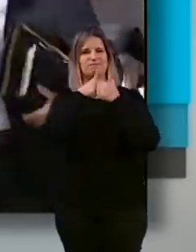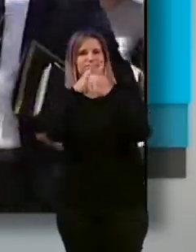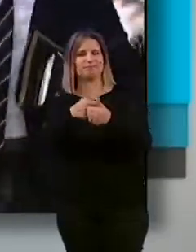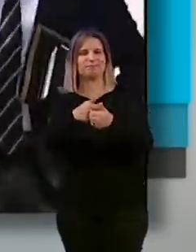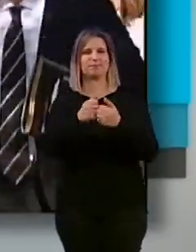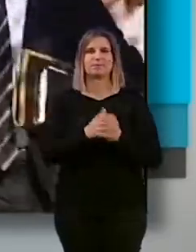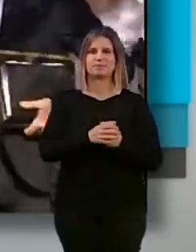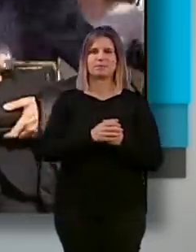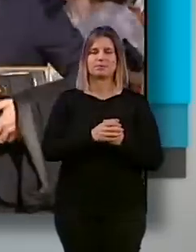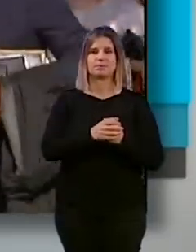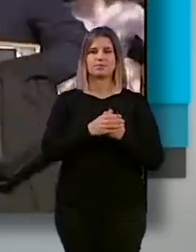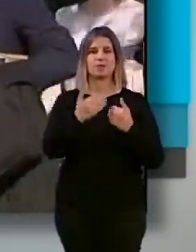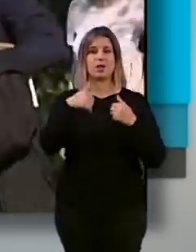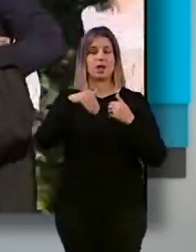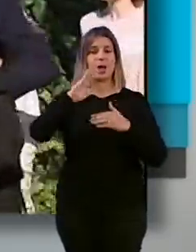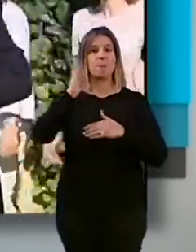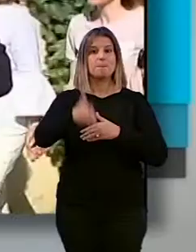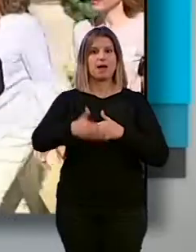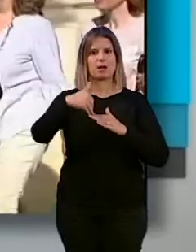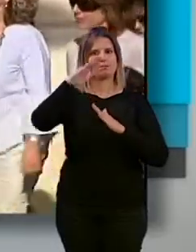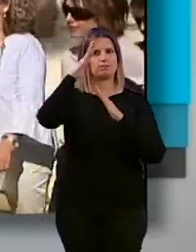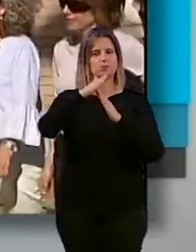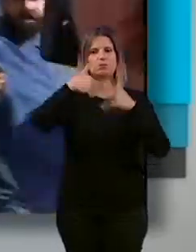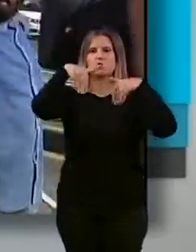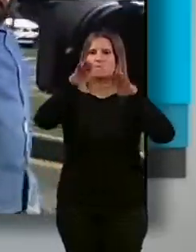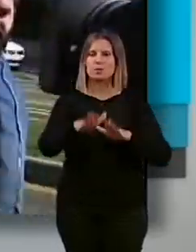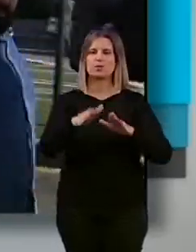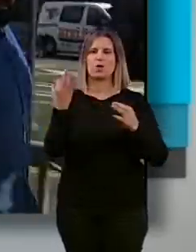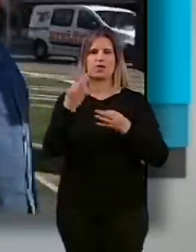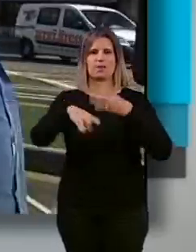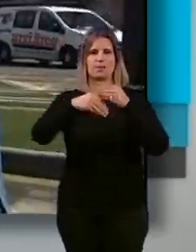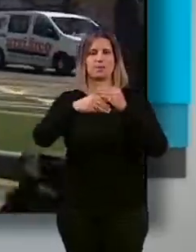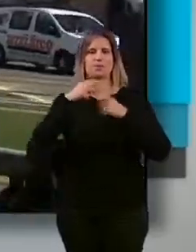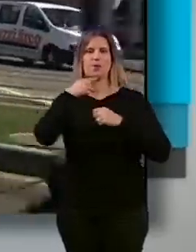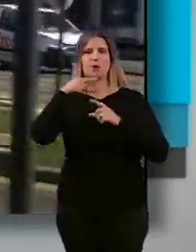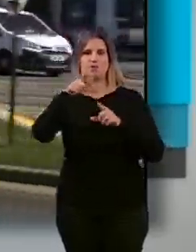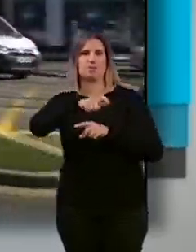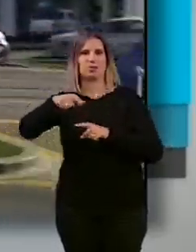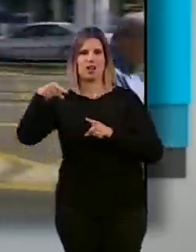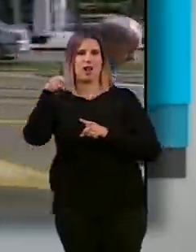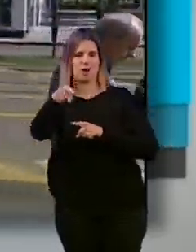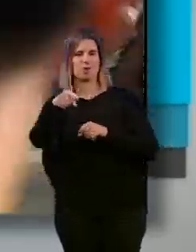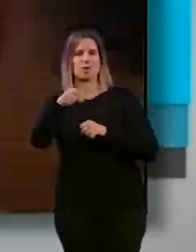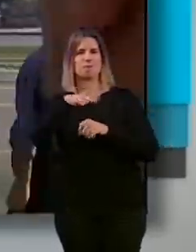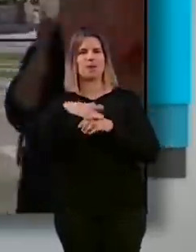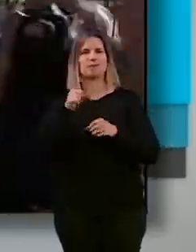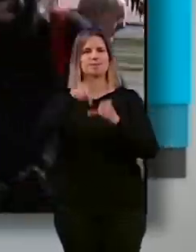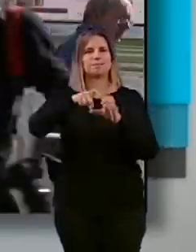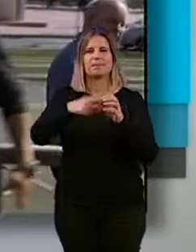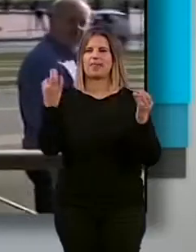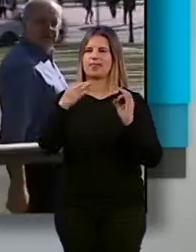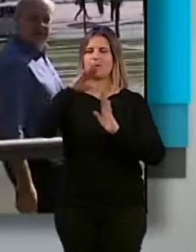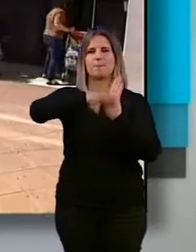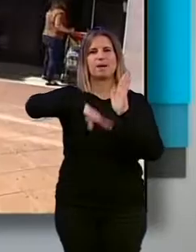delitos. La suspensión de la pena está condicionada a la obligación adicional solicitada por la acusación particular de participar en programas de